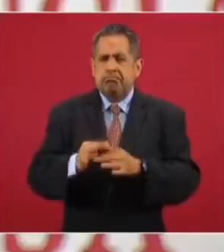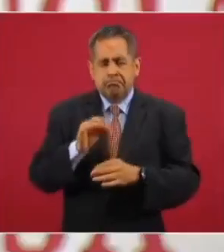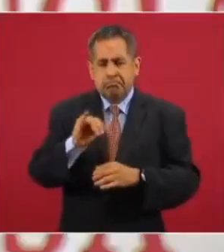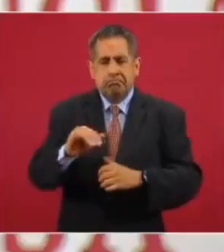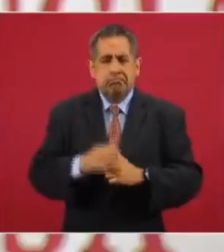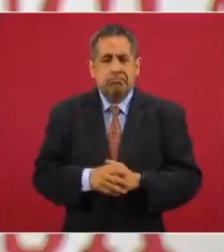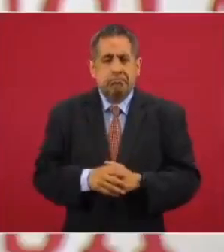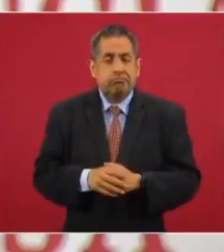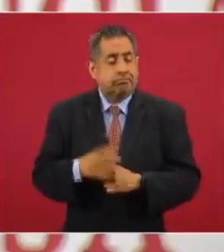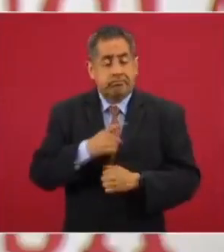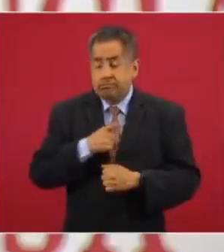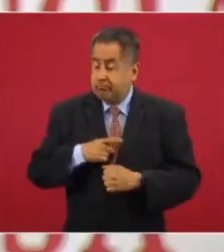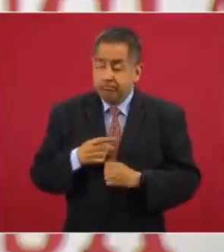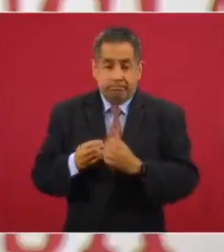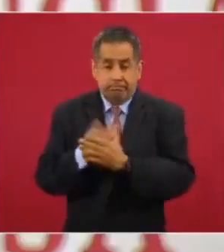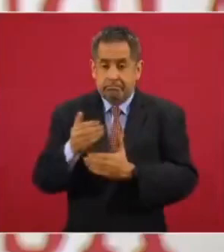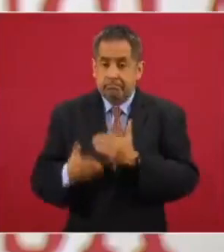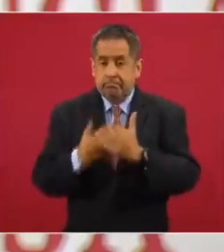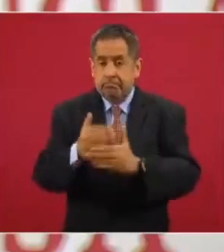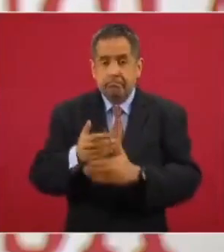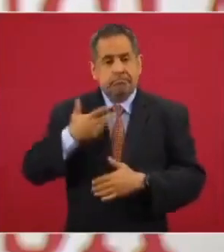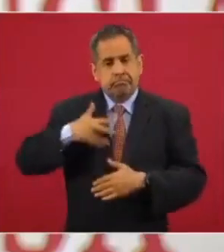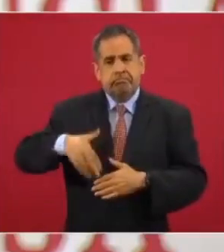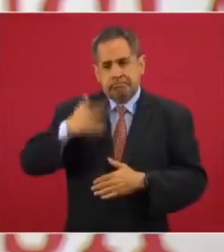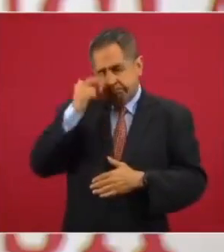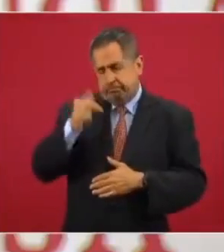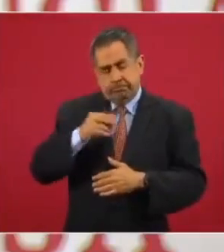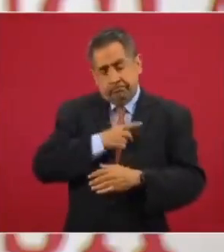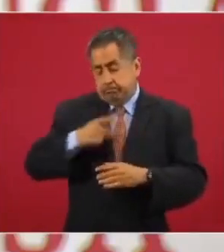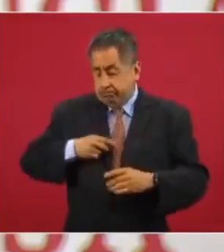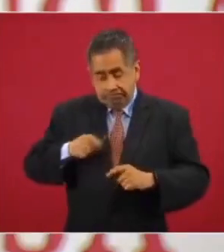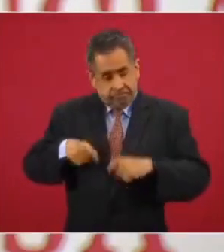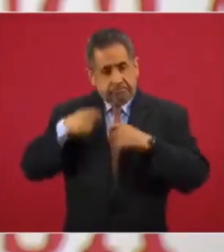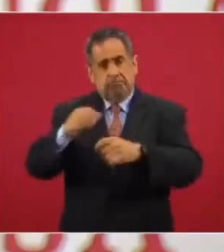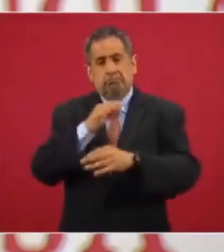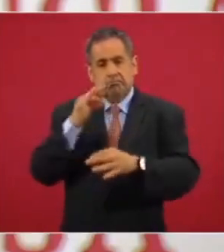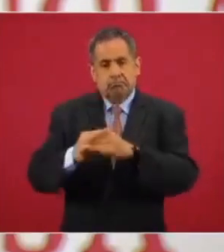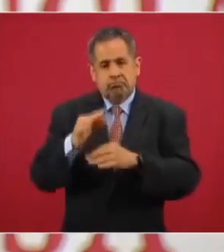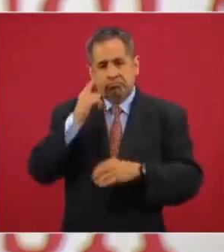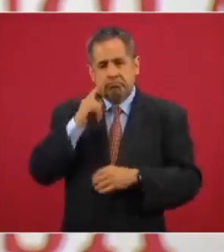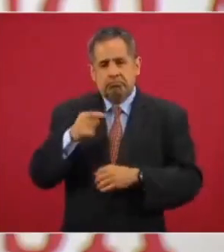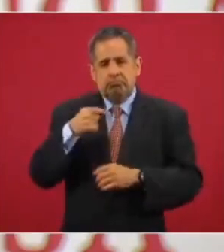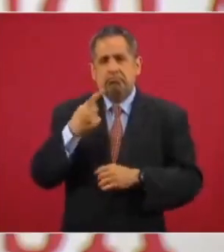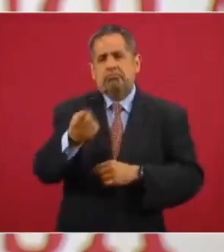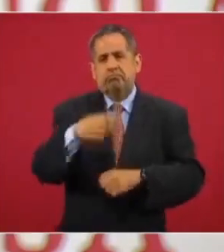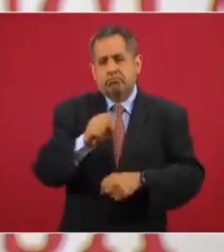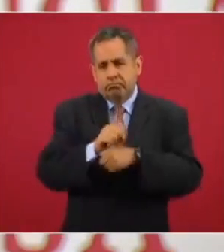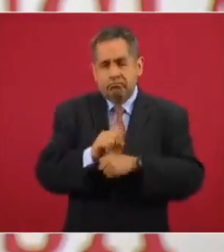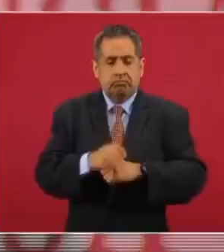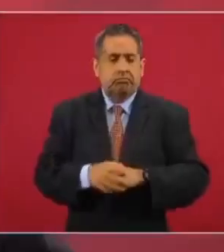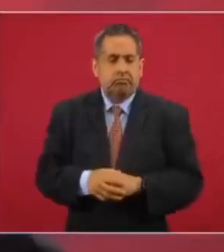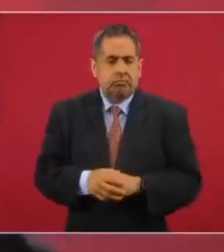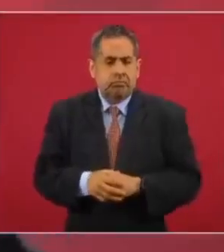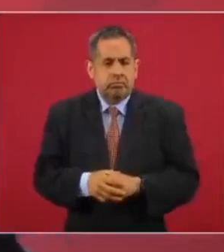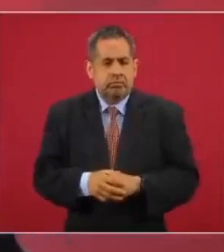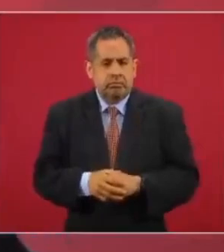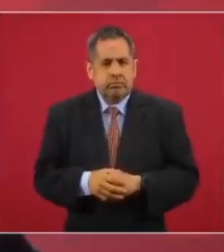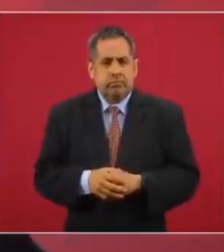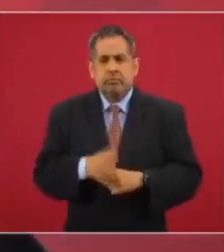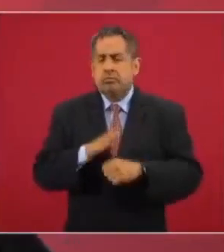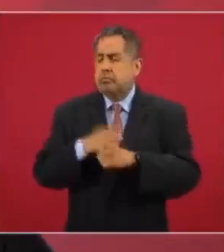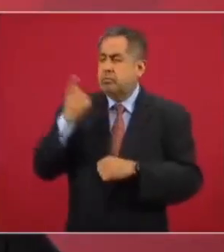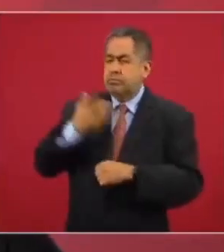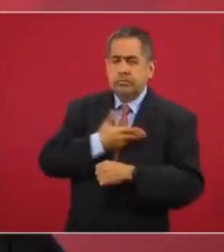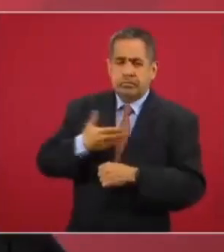porque tenemos que salir adelante por las razones que ya expuse en este momento, pero eso lo vamos a saber en las próximas semanas. ¿Cuál es instrucción del presidente?